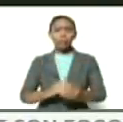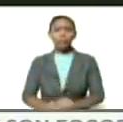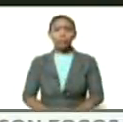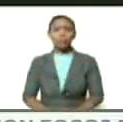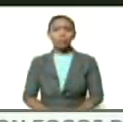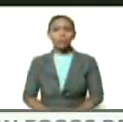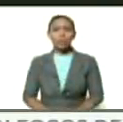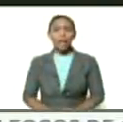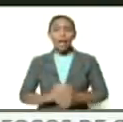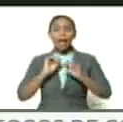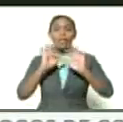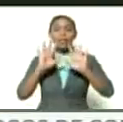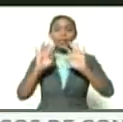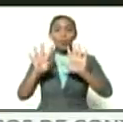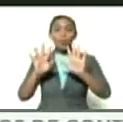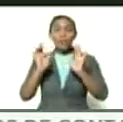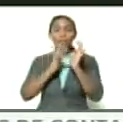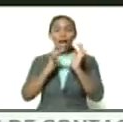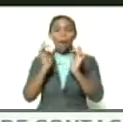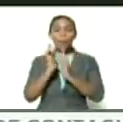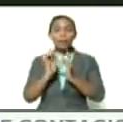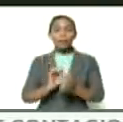el 19 de abril